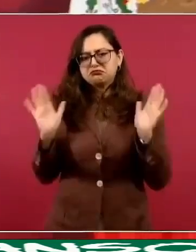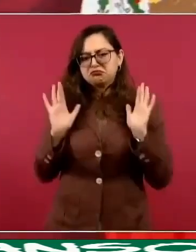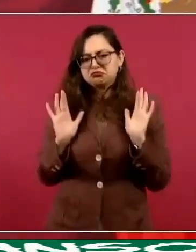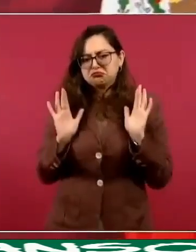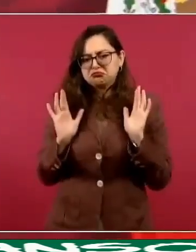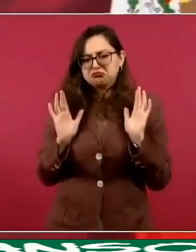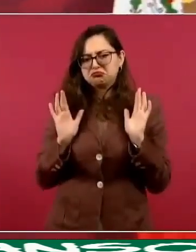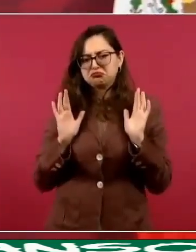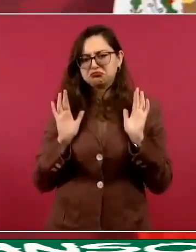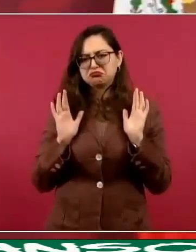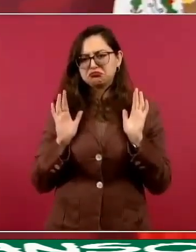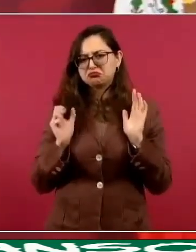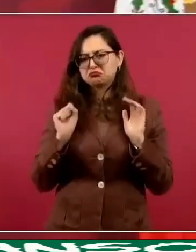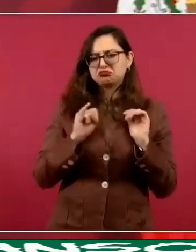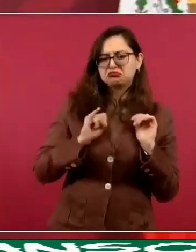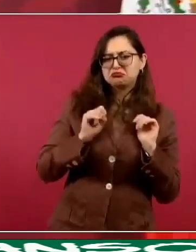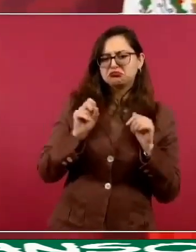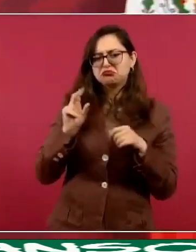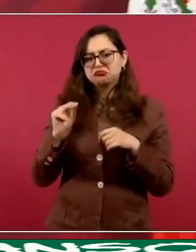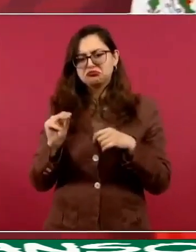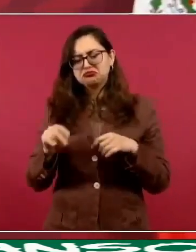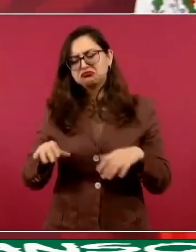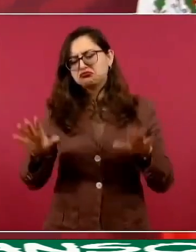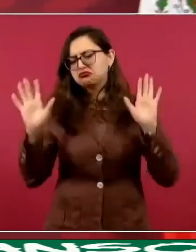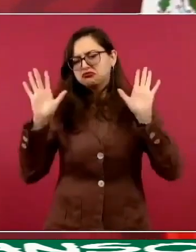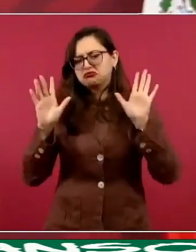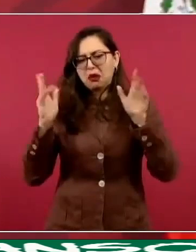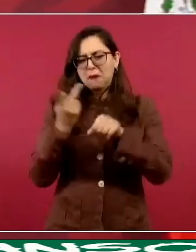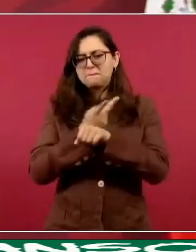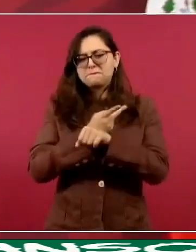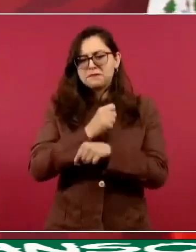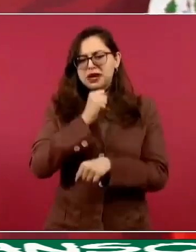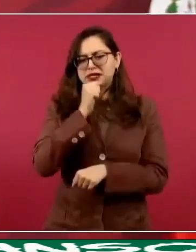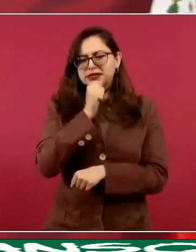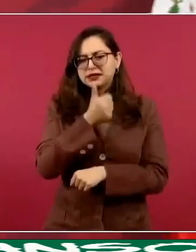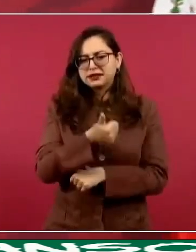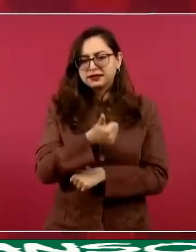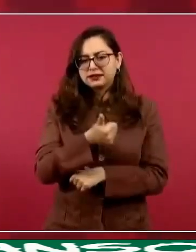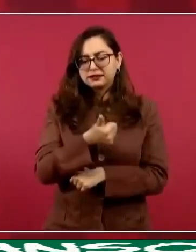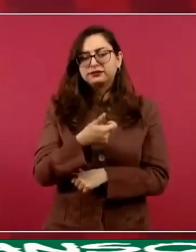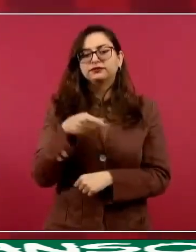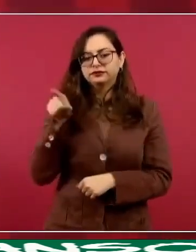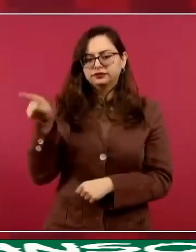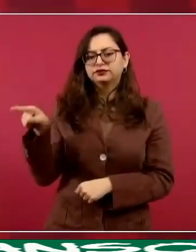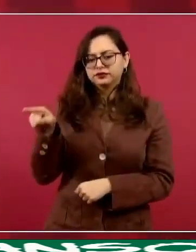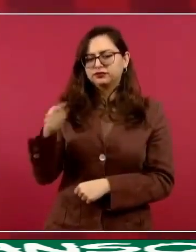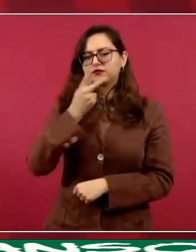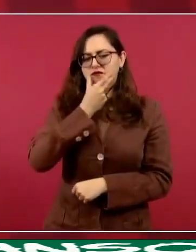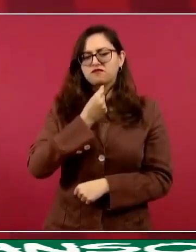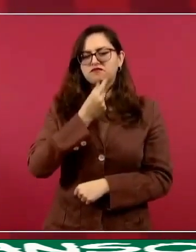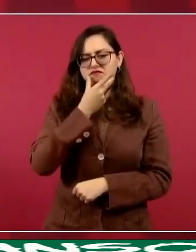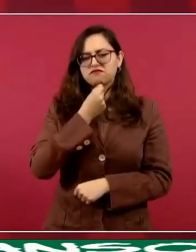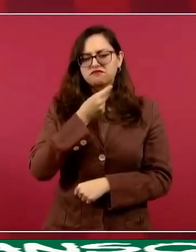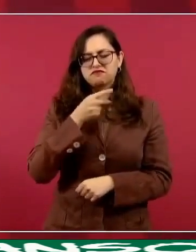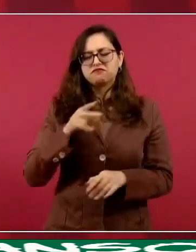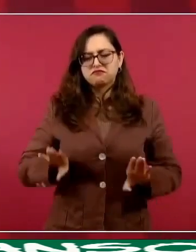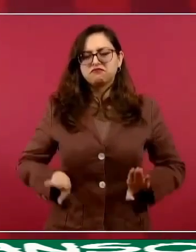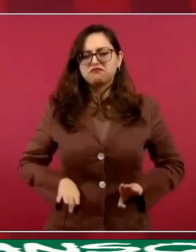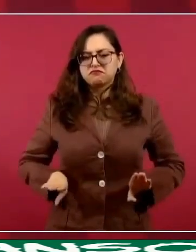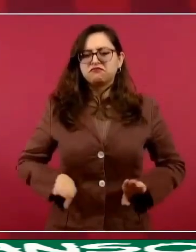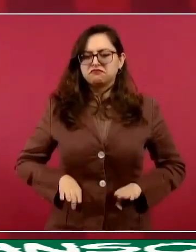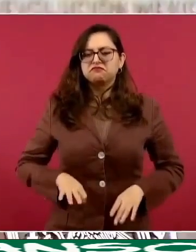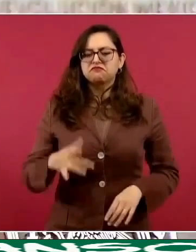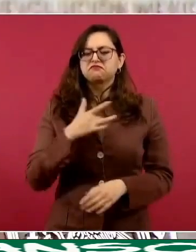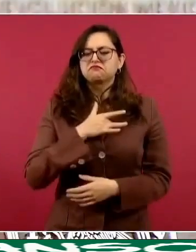y sé que él es una gente joven,